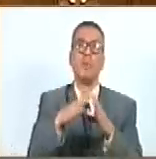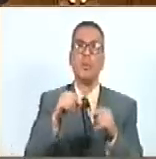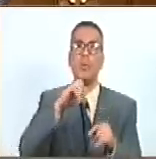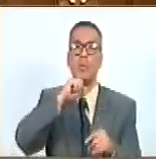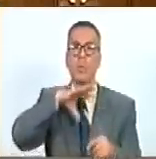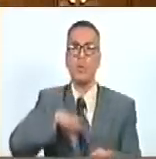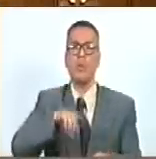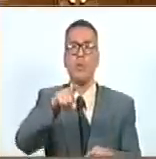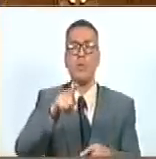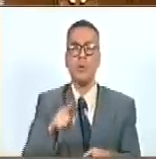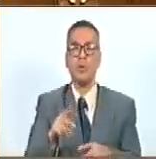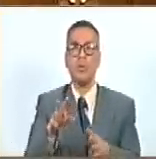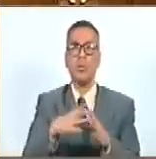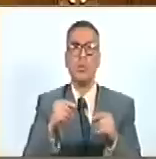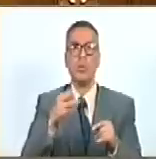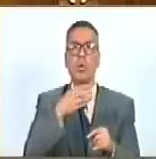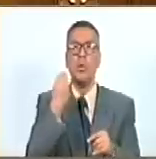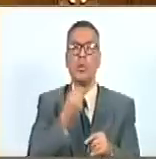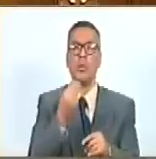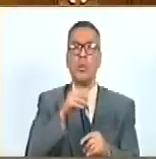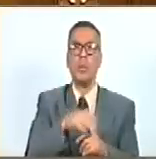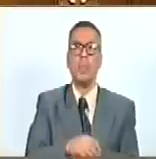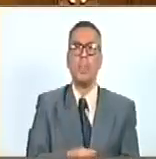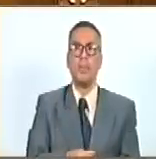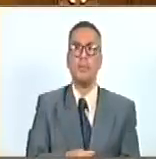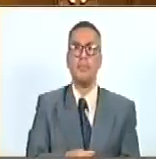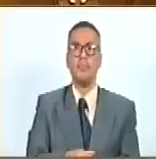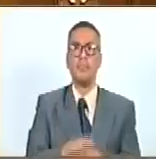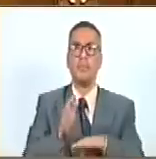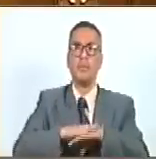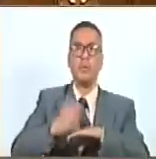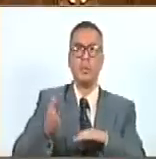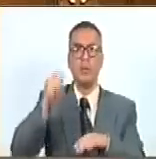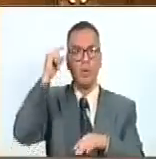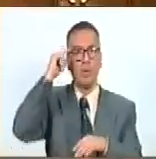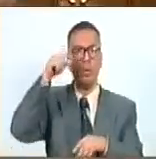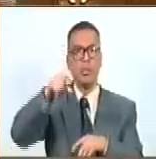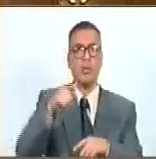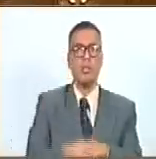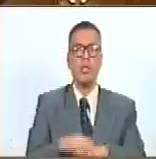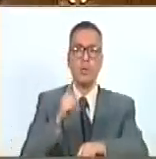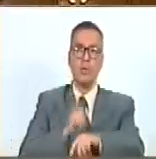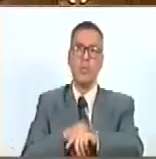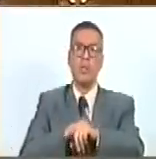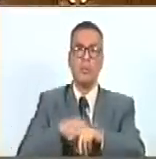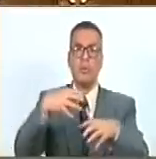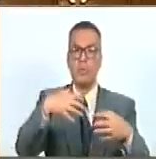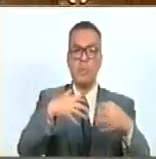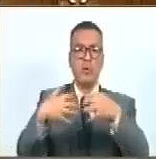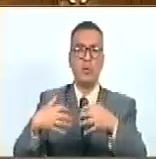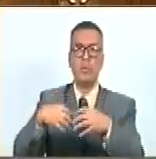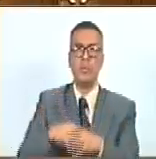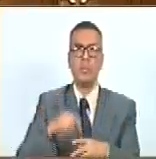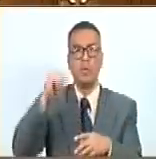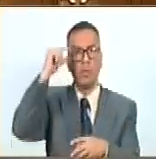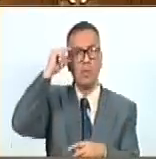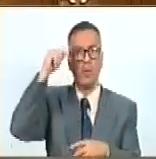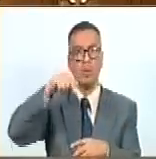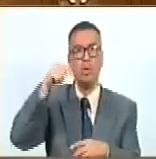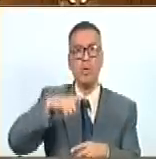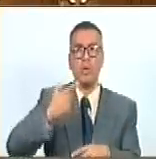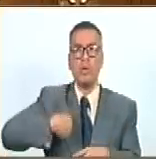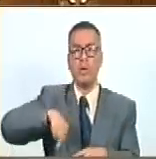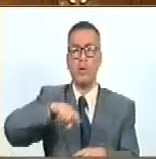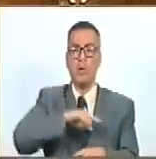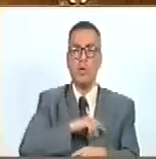sobre todo en la juventud porque hoy estamos en tiempo de lucha. Hoy nuestras